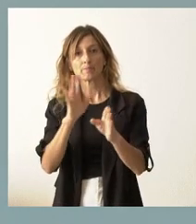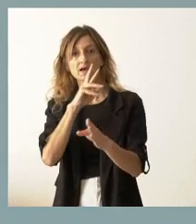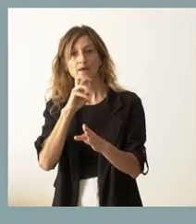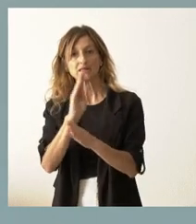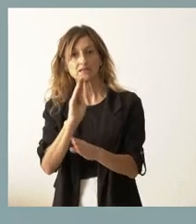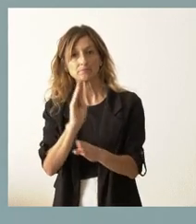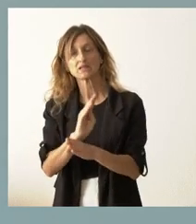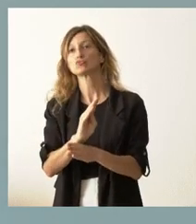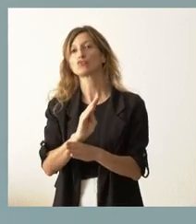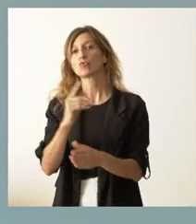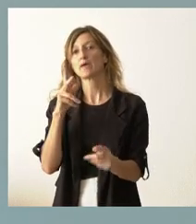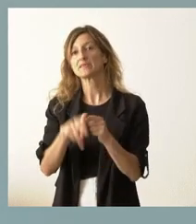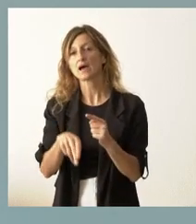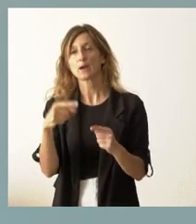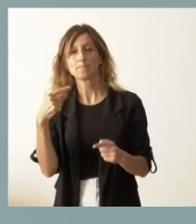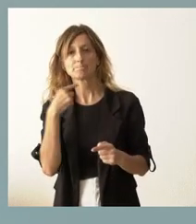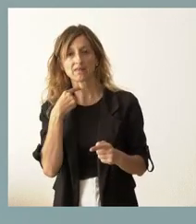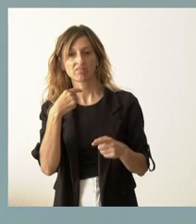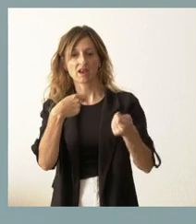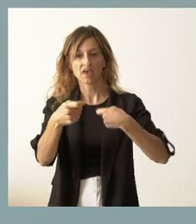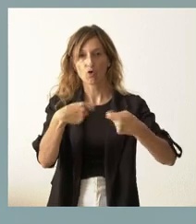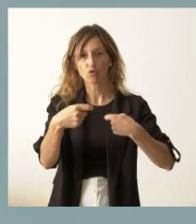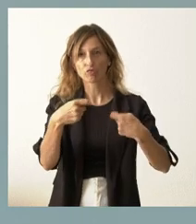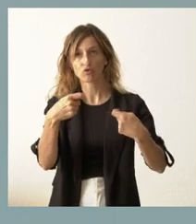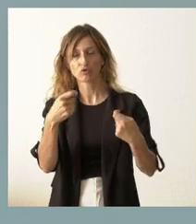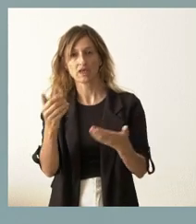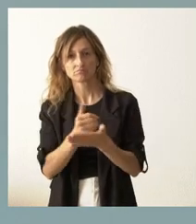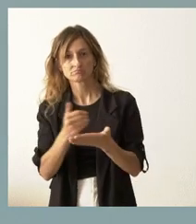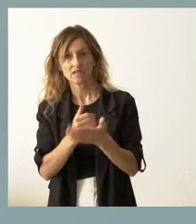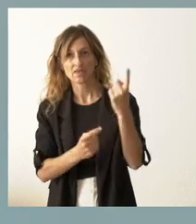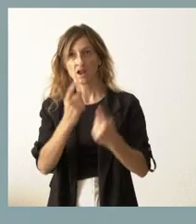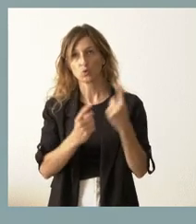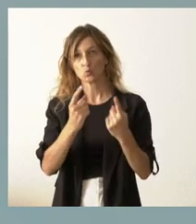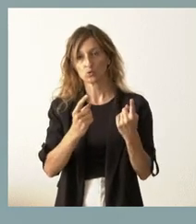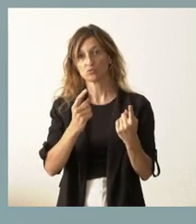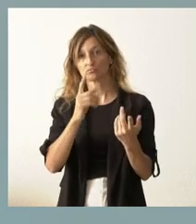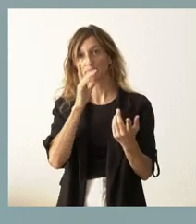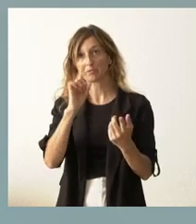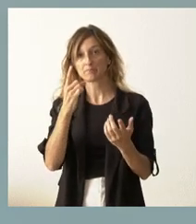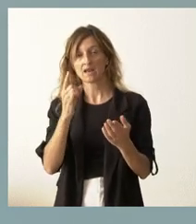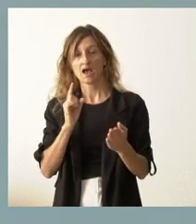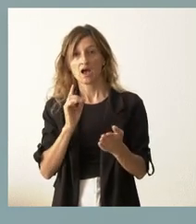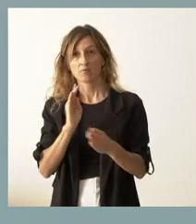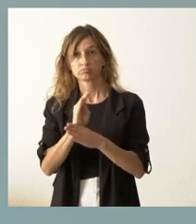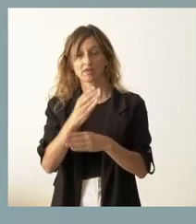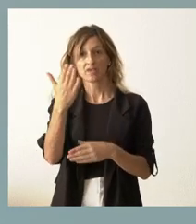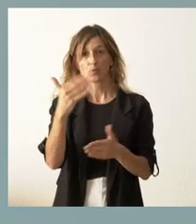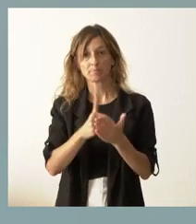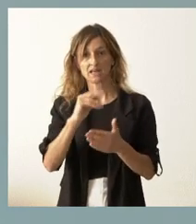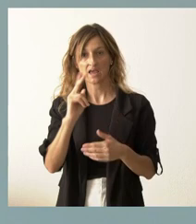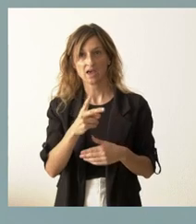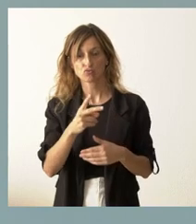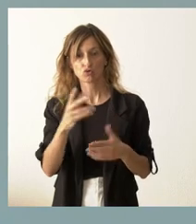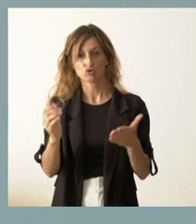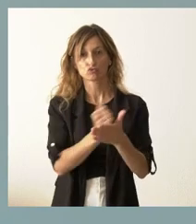evitar la pérdida de negocio, de actividad, de rentabilidad de algunos de ellos, con esta primera ayuda de 5.000 euros a todas las